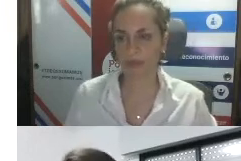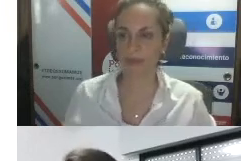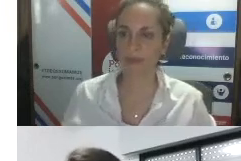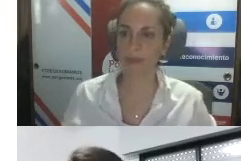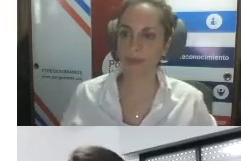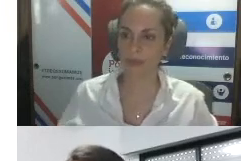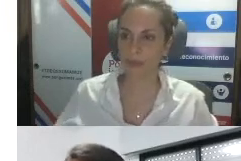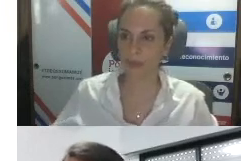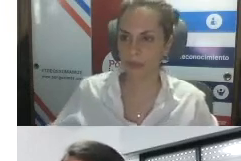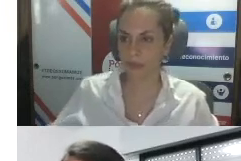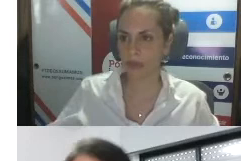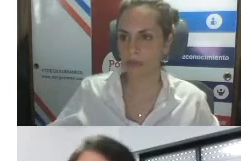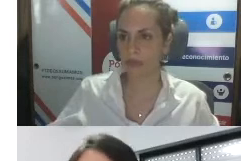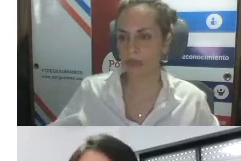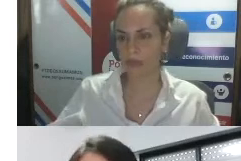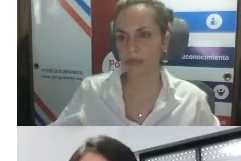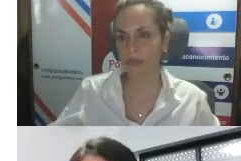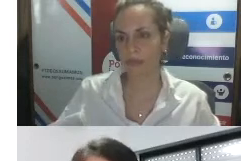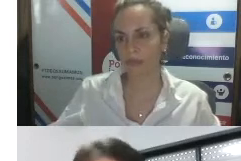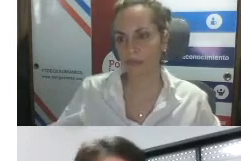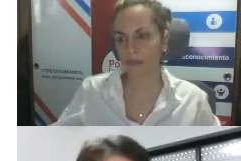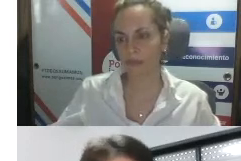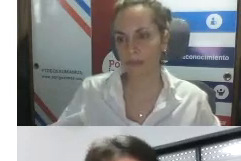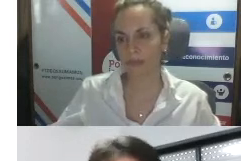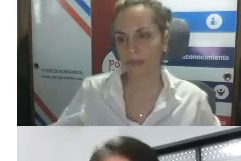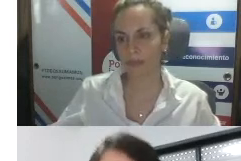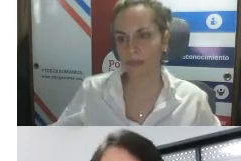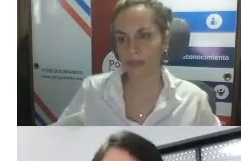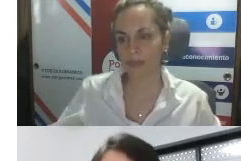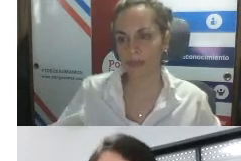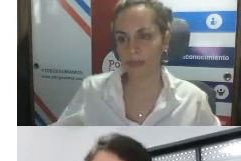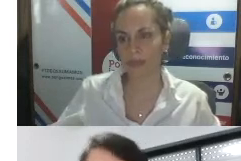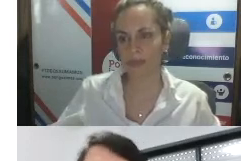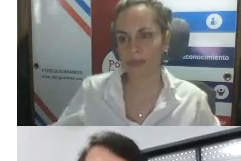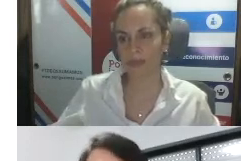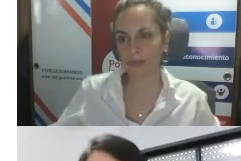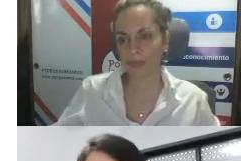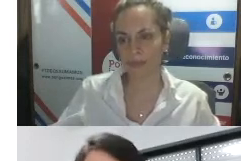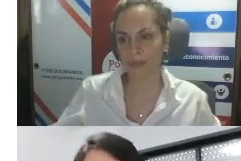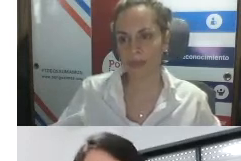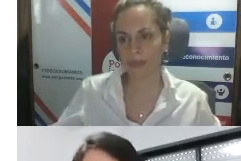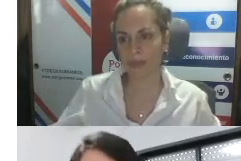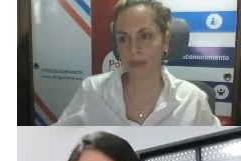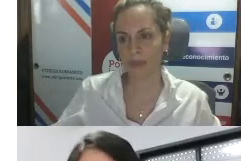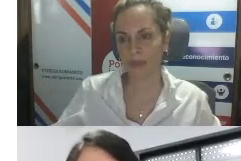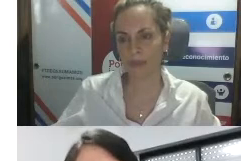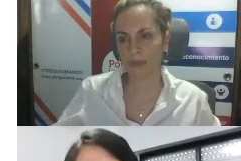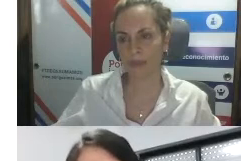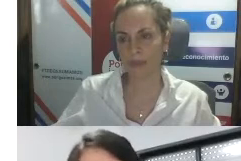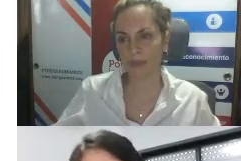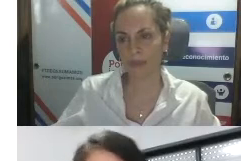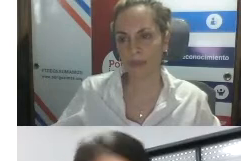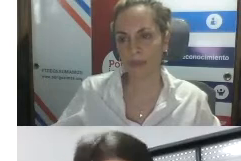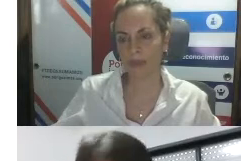no solamente aquellos que quizá sean más hábiles digamos que tengan mayor conocimiento o mayor trayectoria académica sino bueno busca